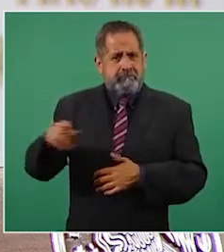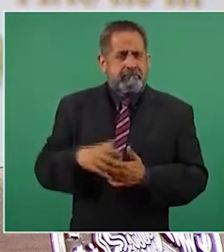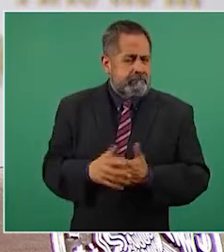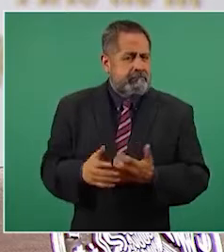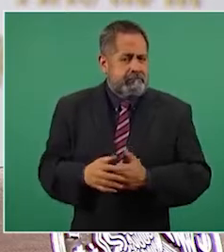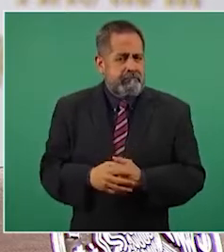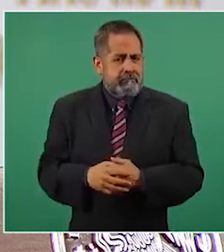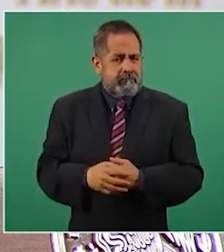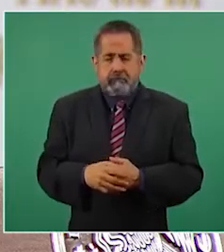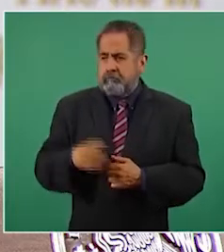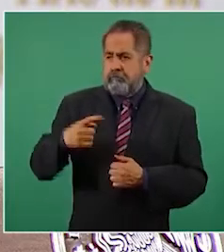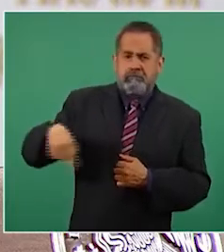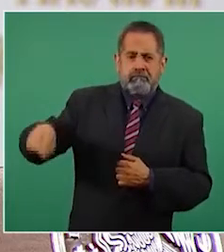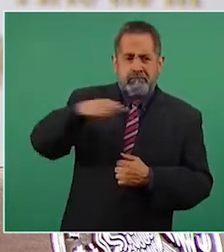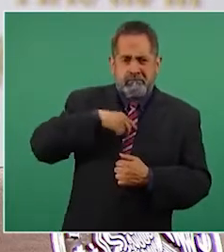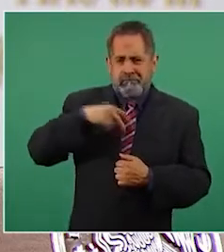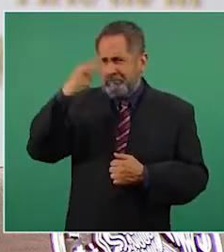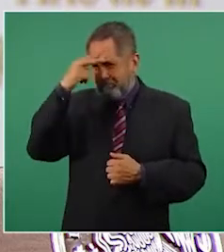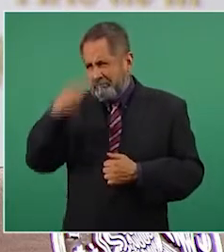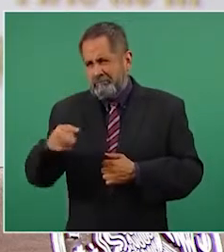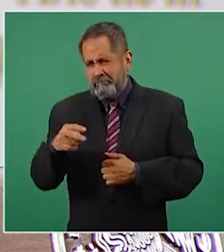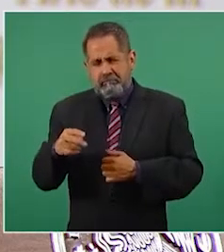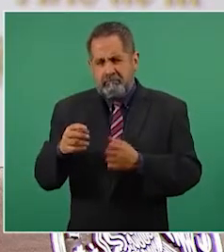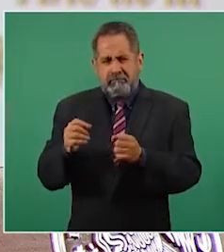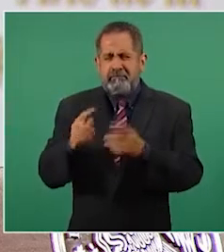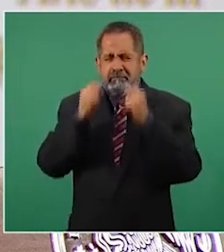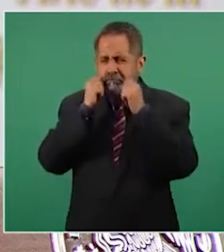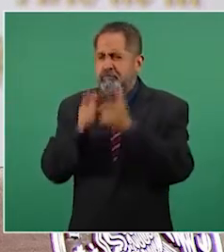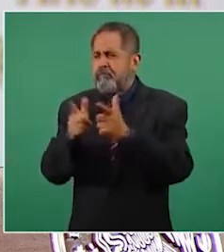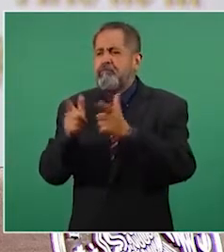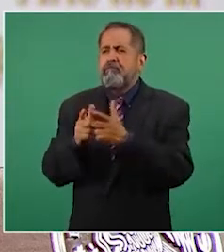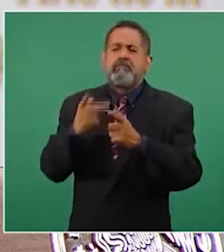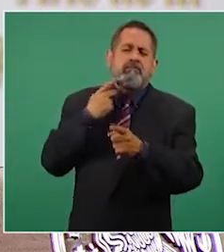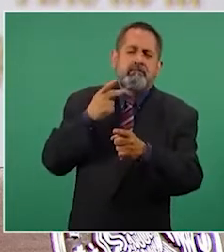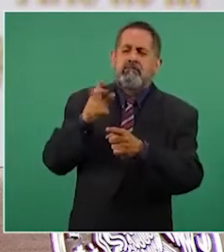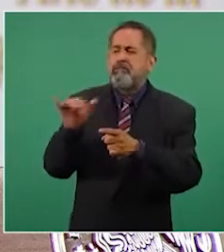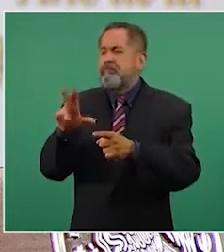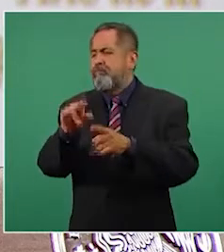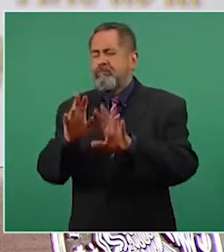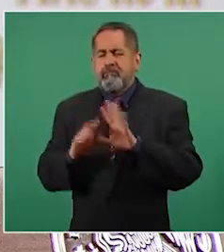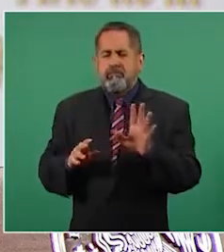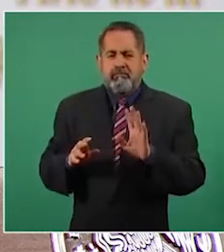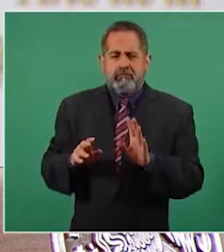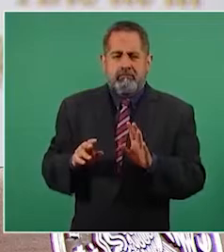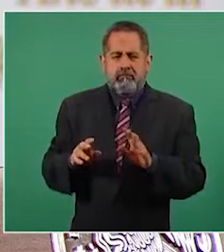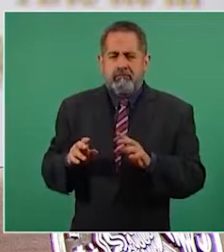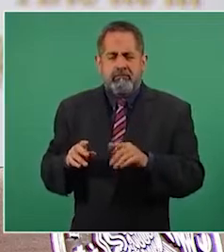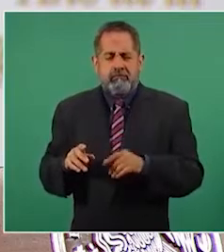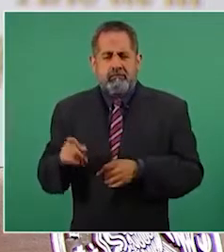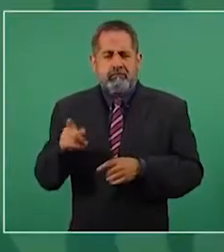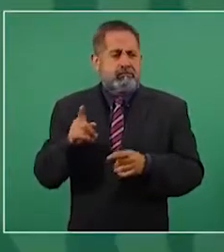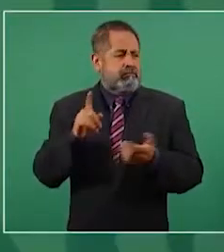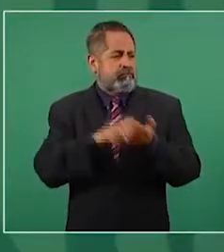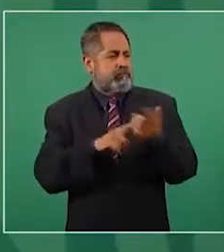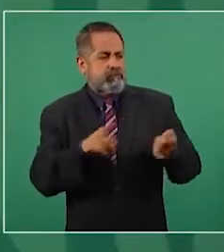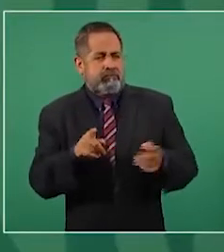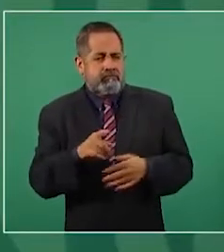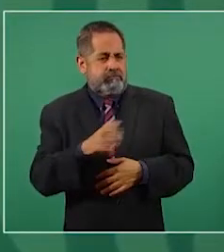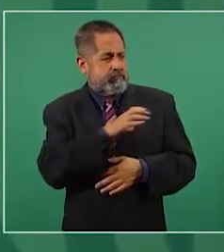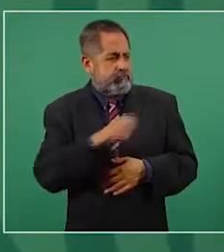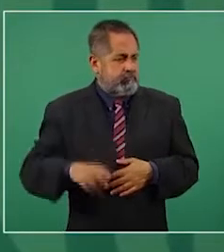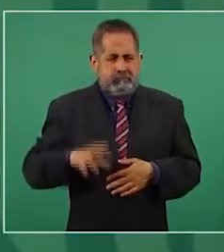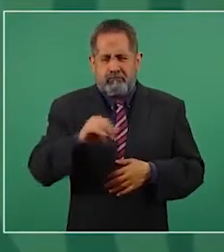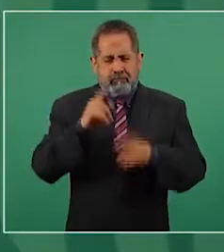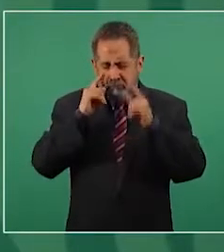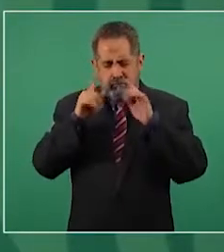les gusta, sean del partido que sean, estén de acuerdo o no con un candidato, vayan a votar por él